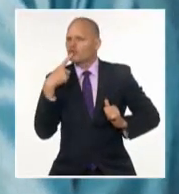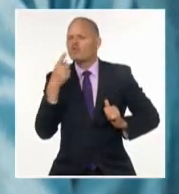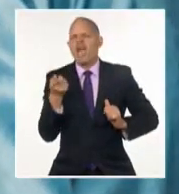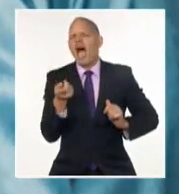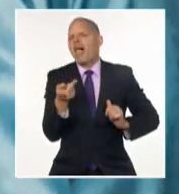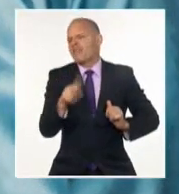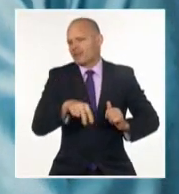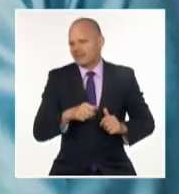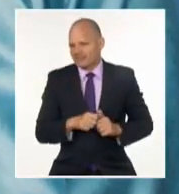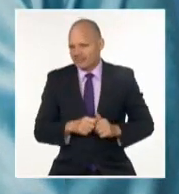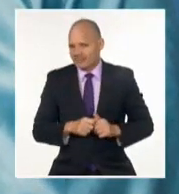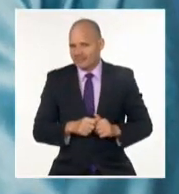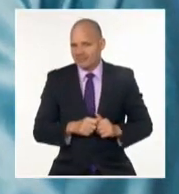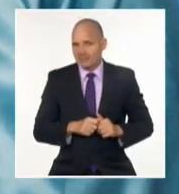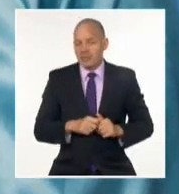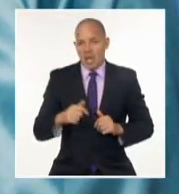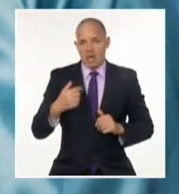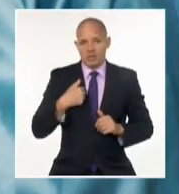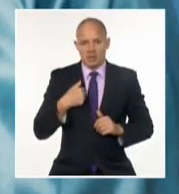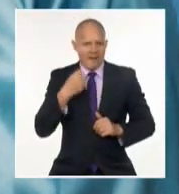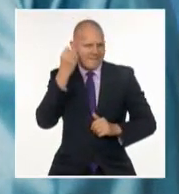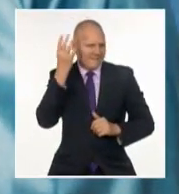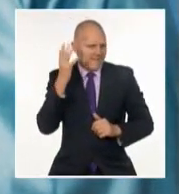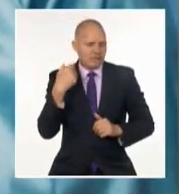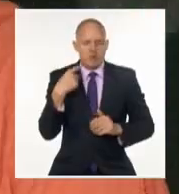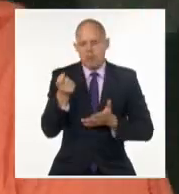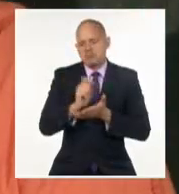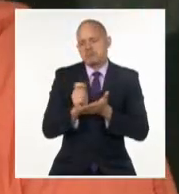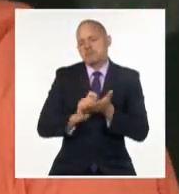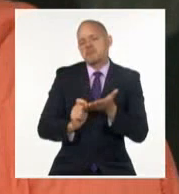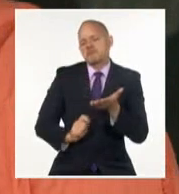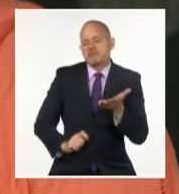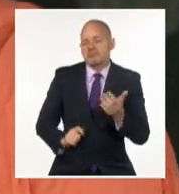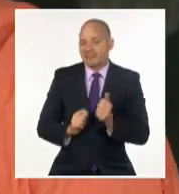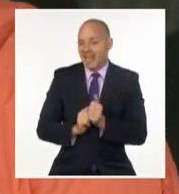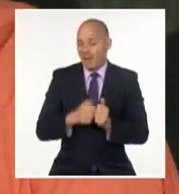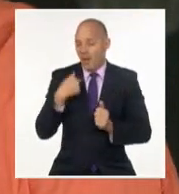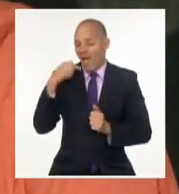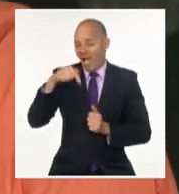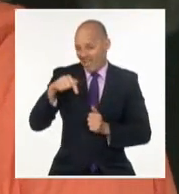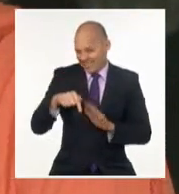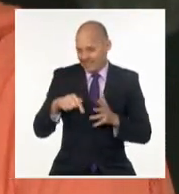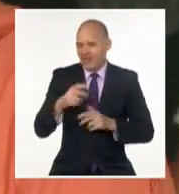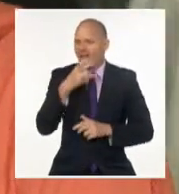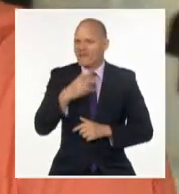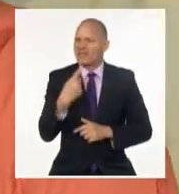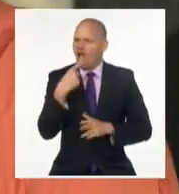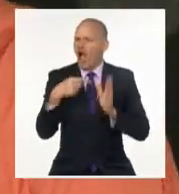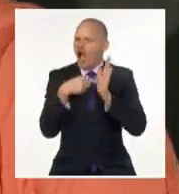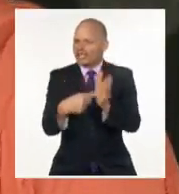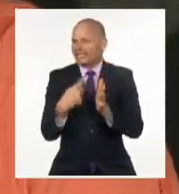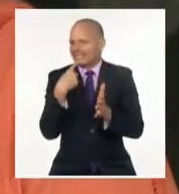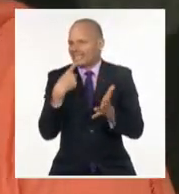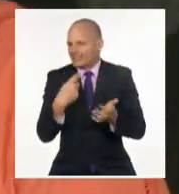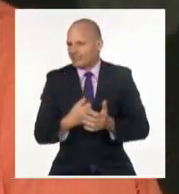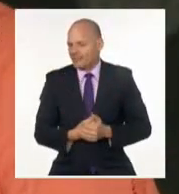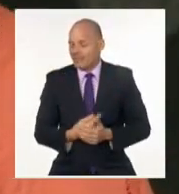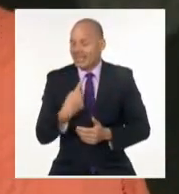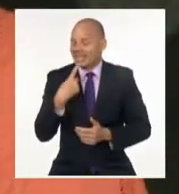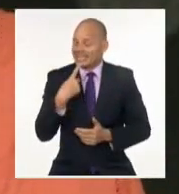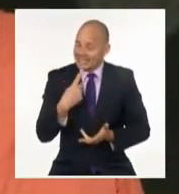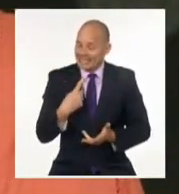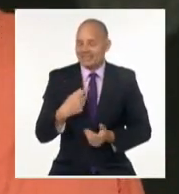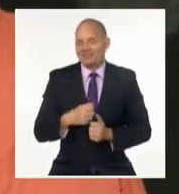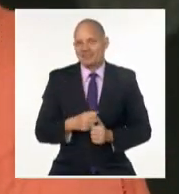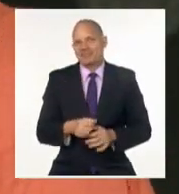noche tremenda, Fidel dijo, dio consejos y dijo, por ejemplo, que no hay nada más estimulante en el amor que la indiferencia. Por supuesto, esta